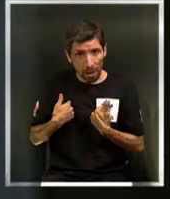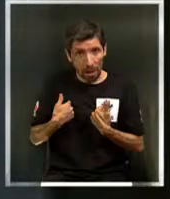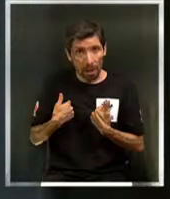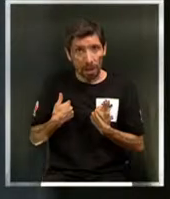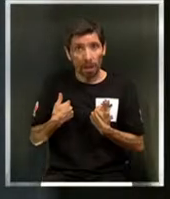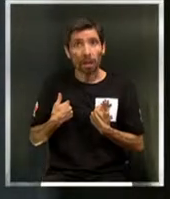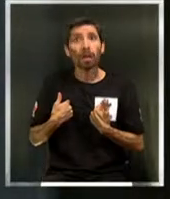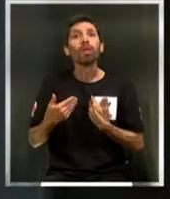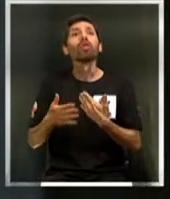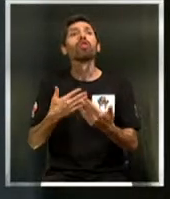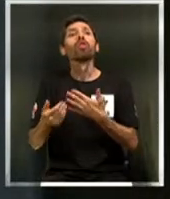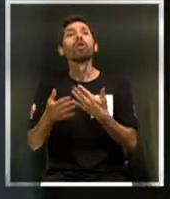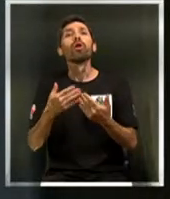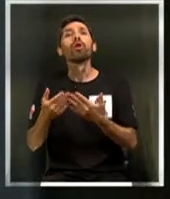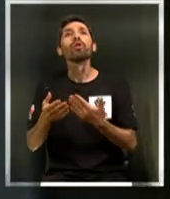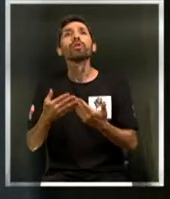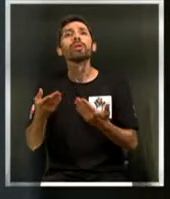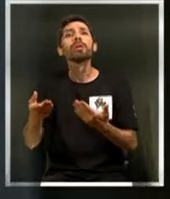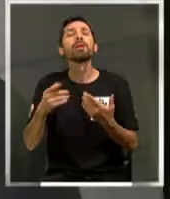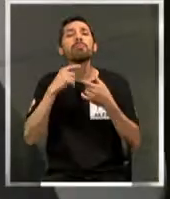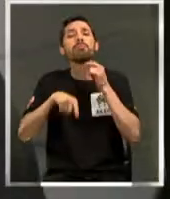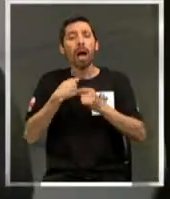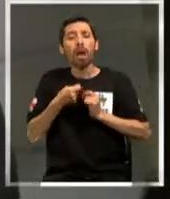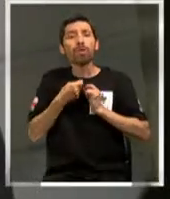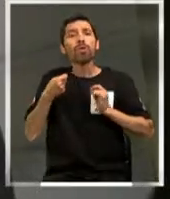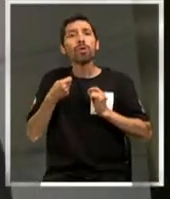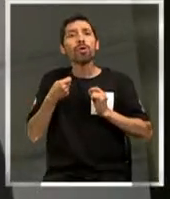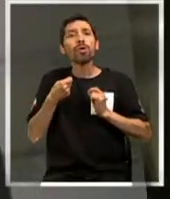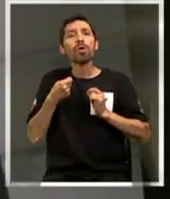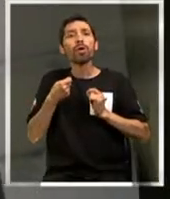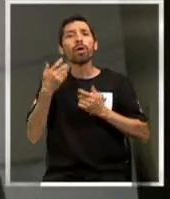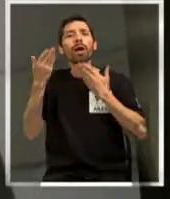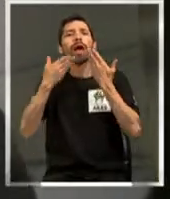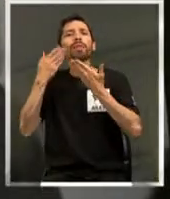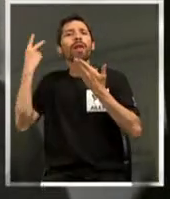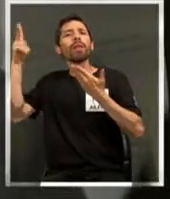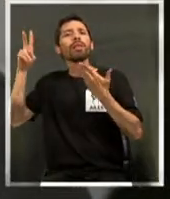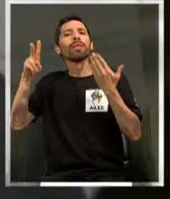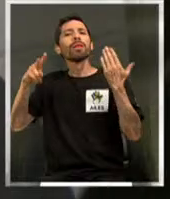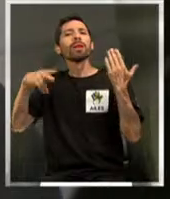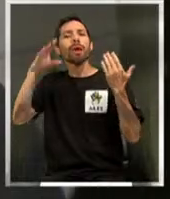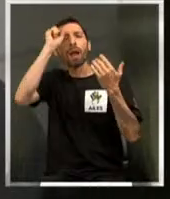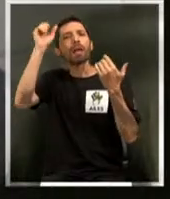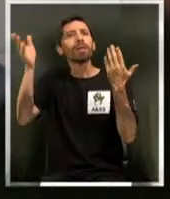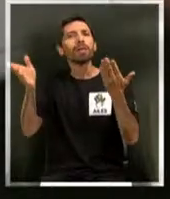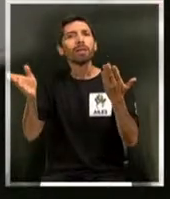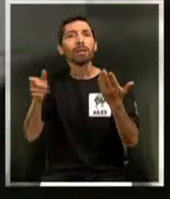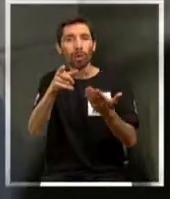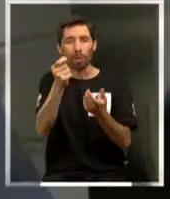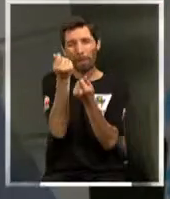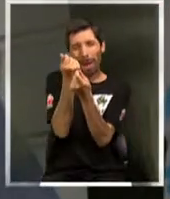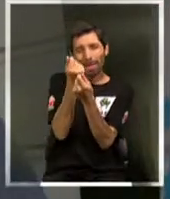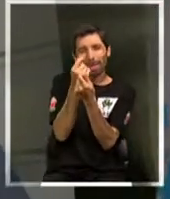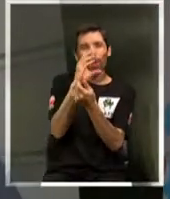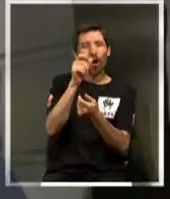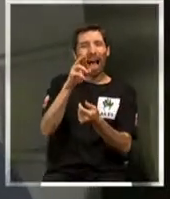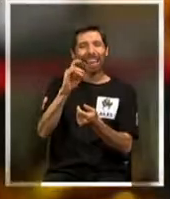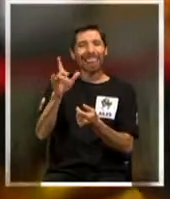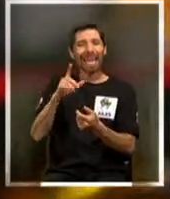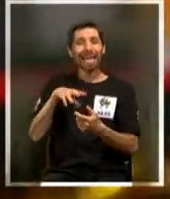¿Dónde está el baño de Gardel? Ahí tiene una guitarra Pero parece Carlos Gardel con retención de líquido